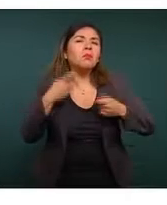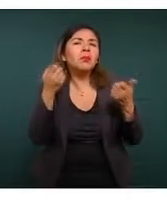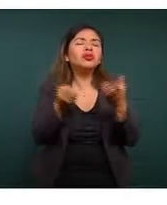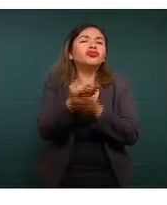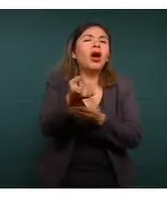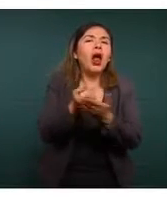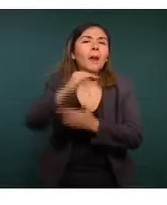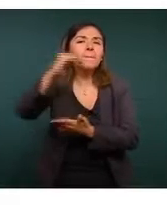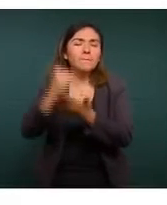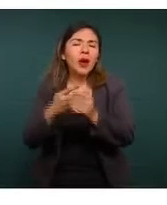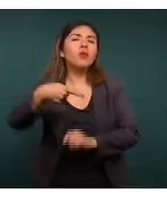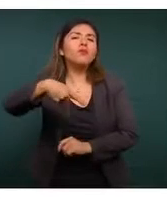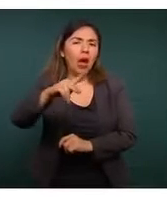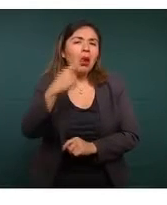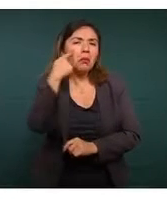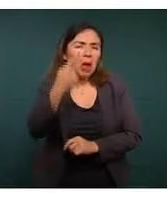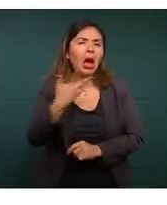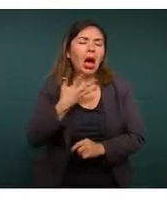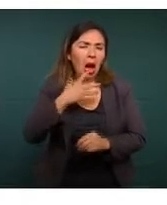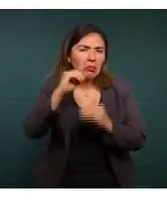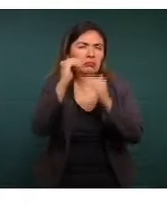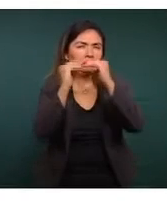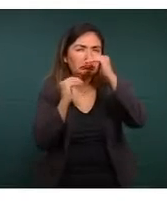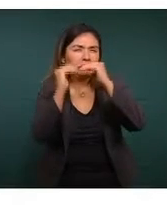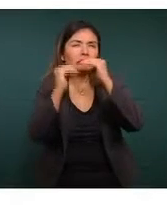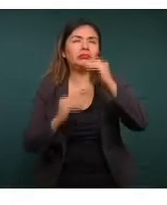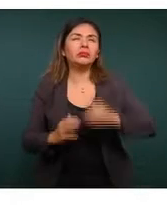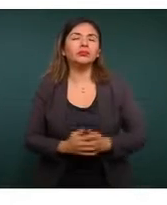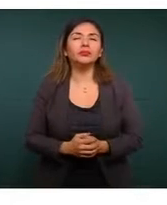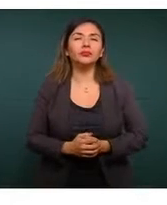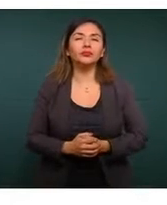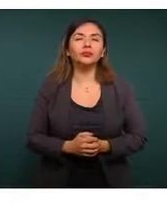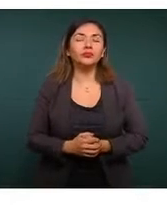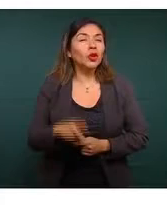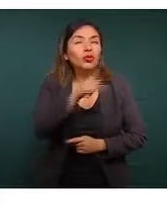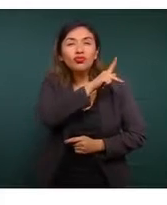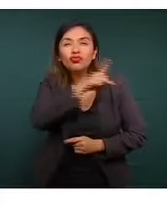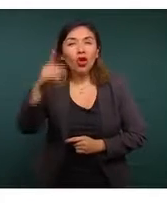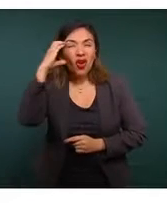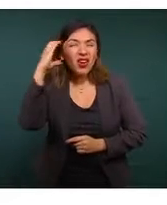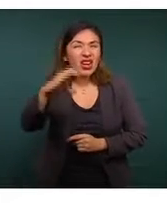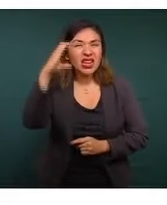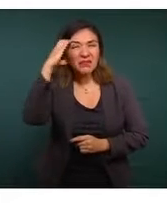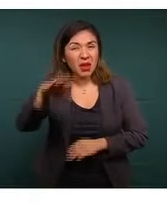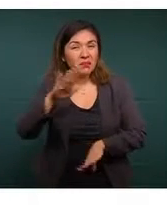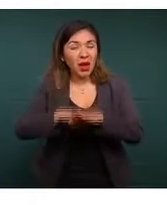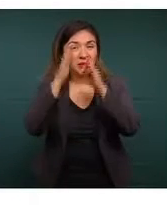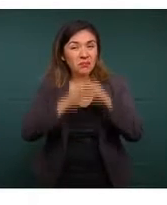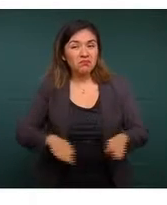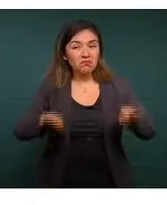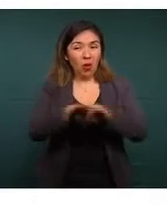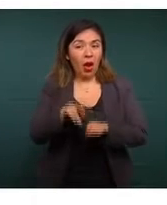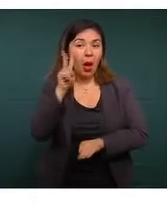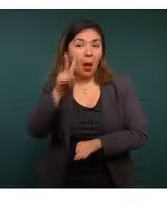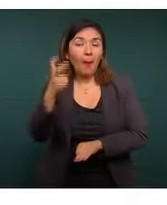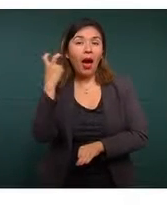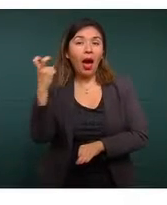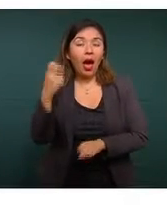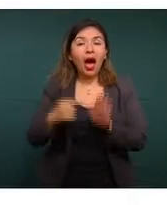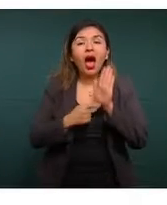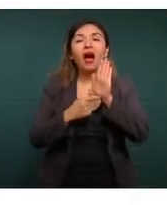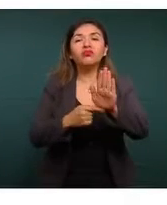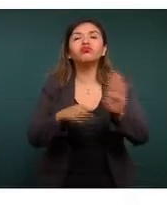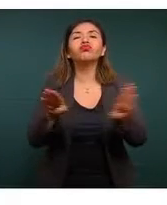también está con una tendencia a la baja. Tomando en consideración todos los delitos de impacto, aquí vemos lo que ya también